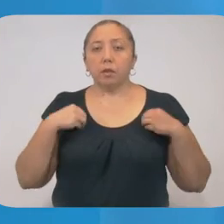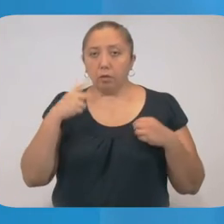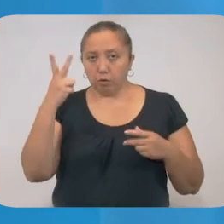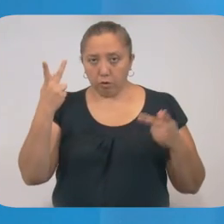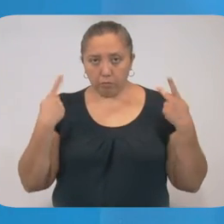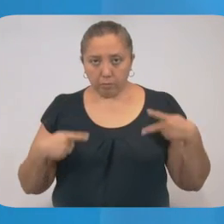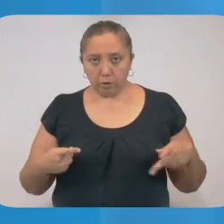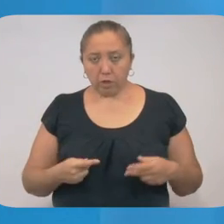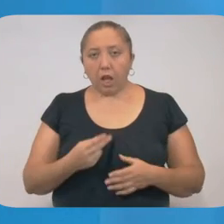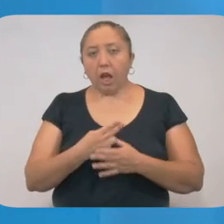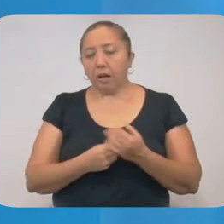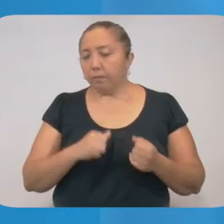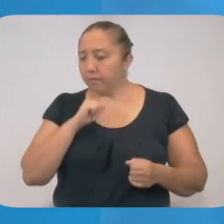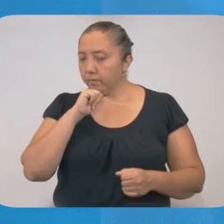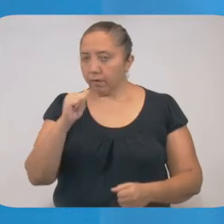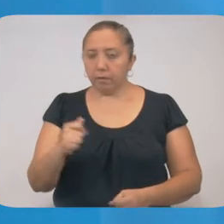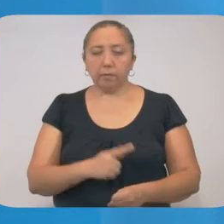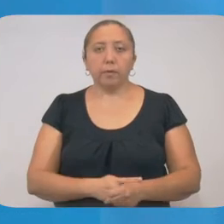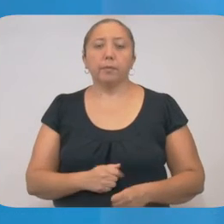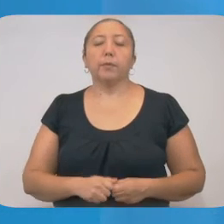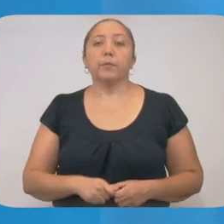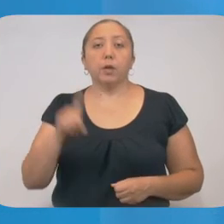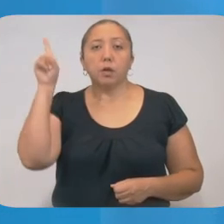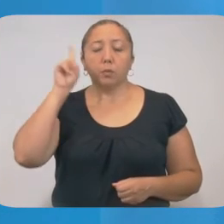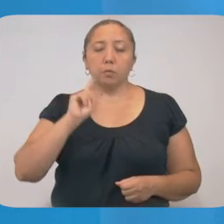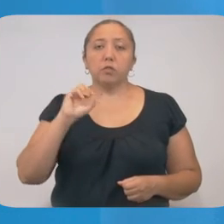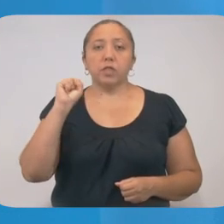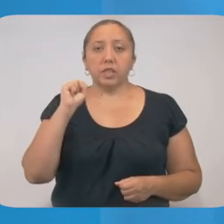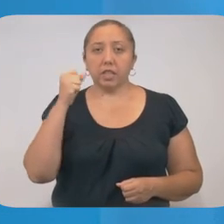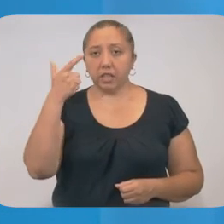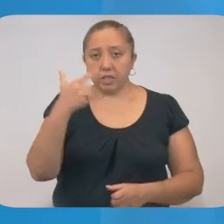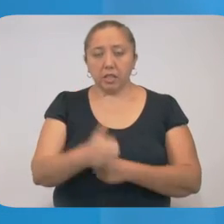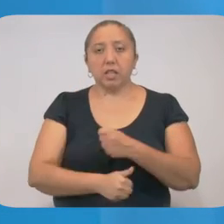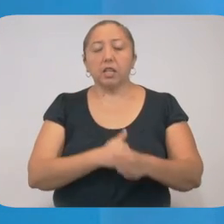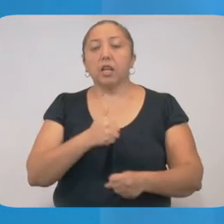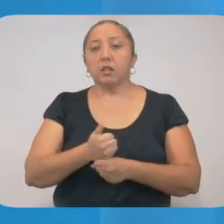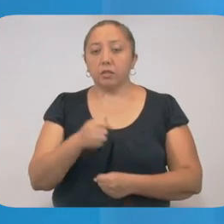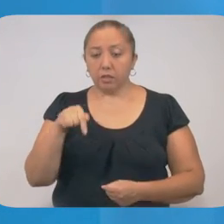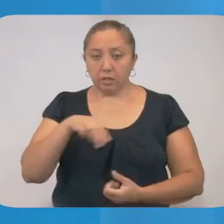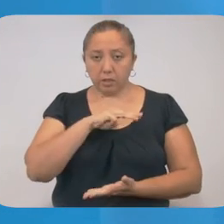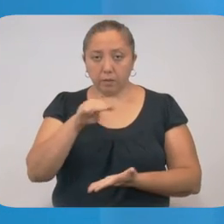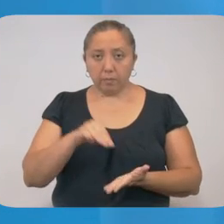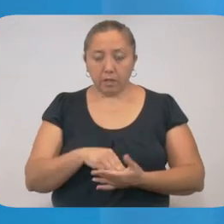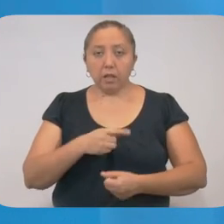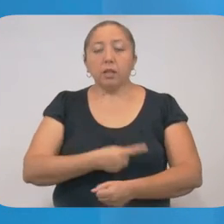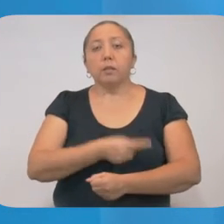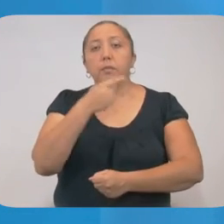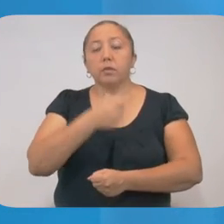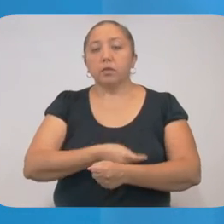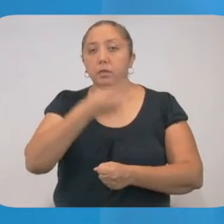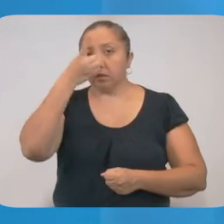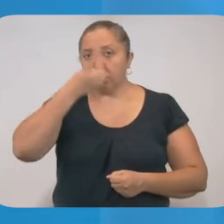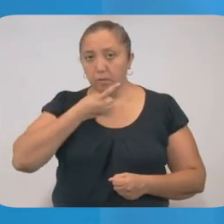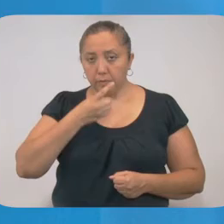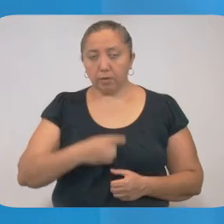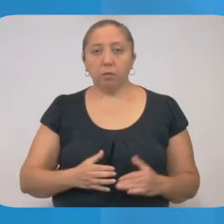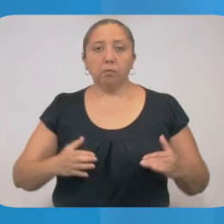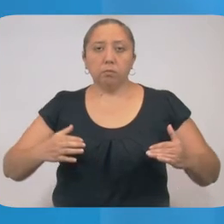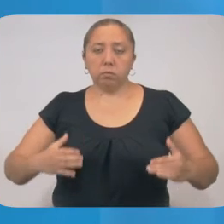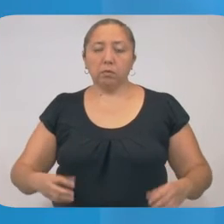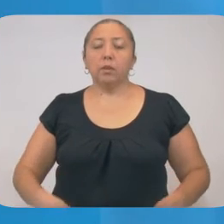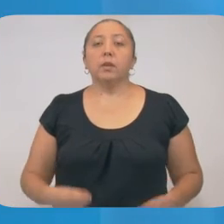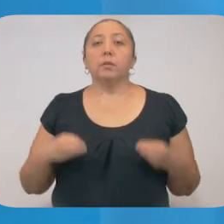personas, ambas asintomáticas. Mujer de 67 años de Mérida, con hipertensión, diabetes y obesidad.